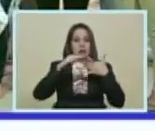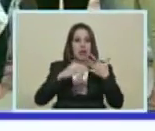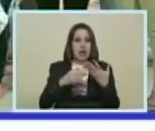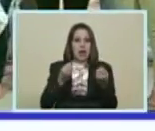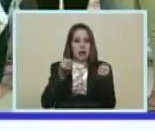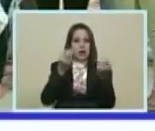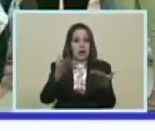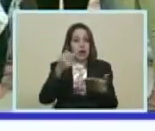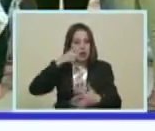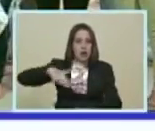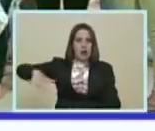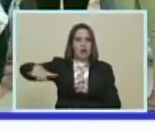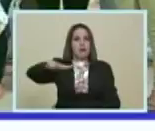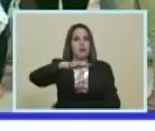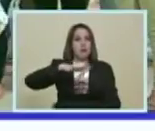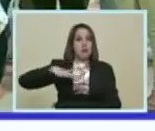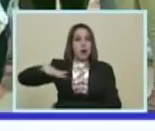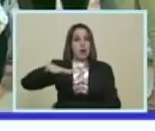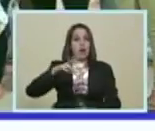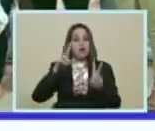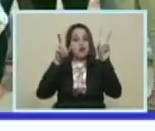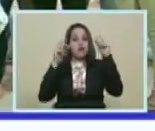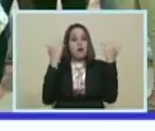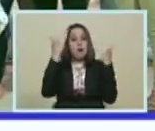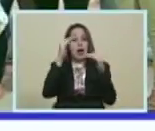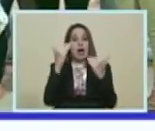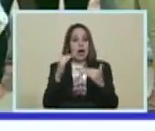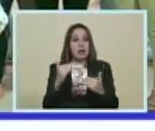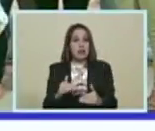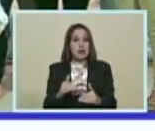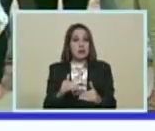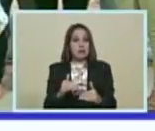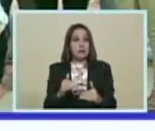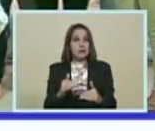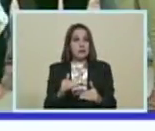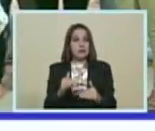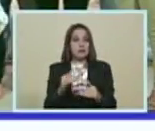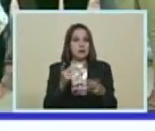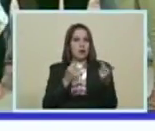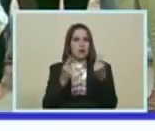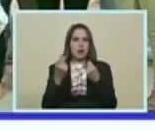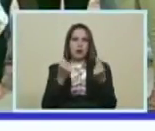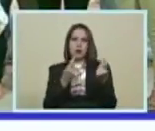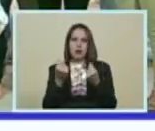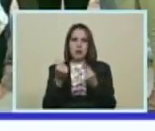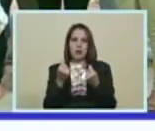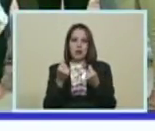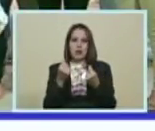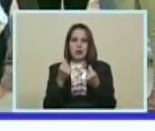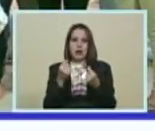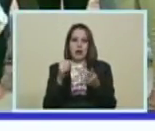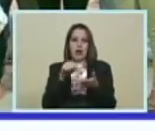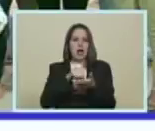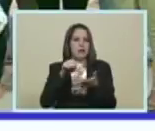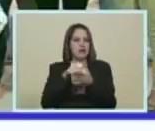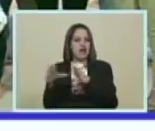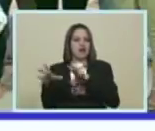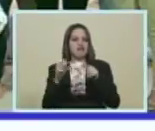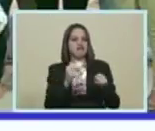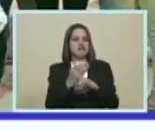De nuestro pueblo En una nueva etapa De una economía Postcapitalista